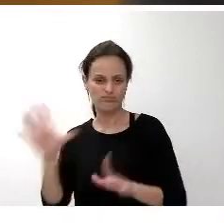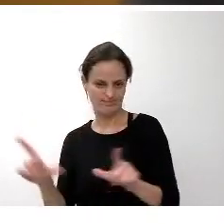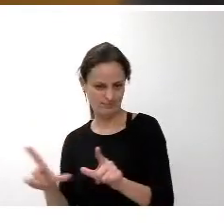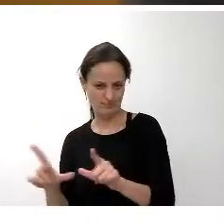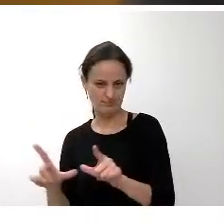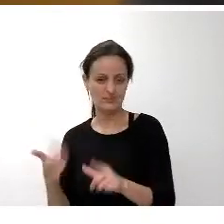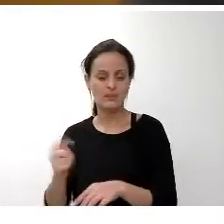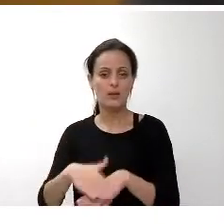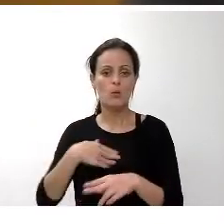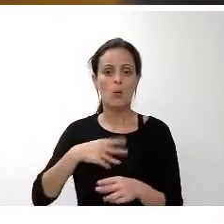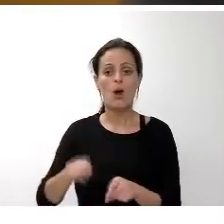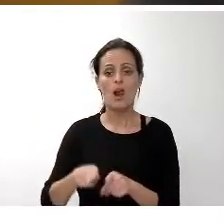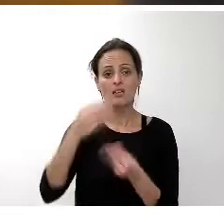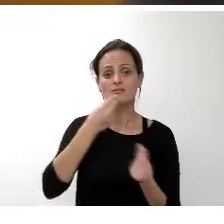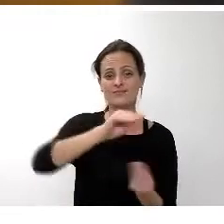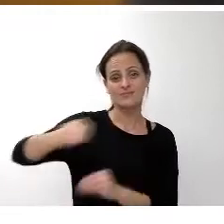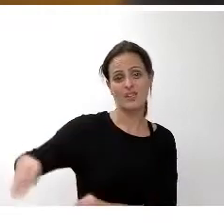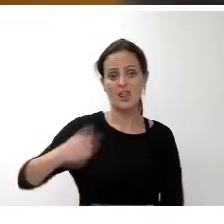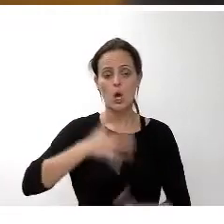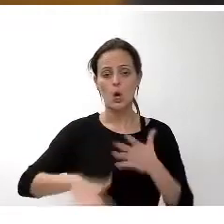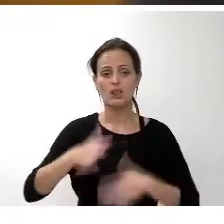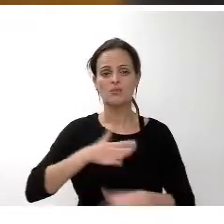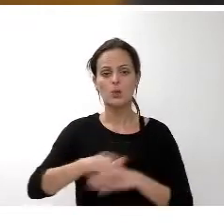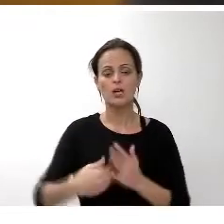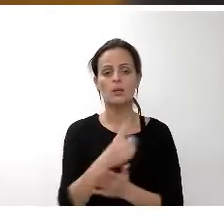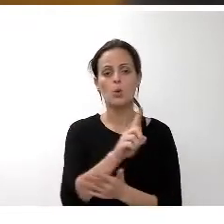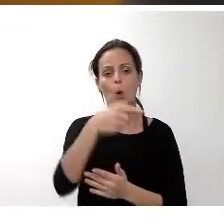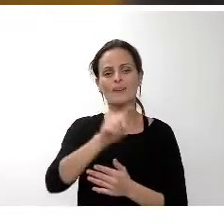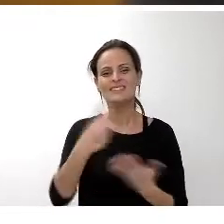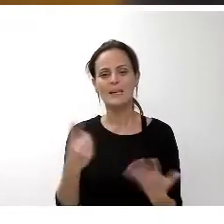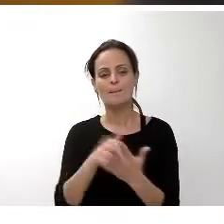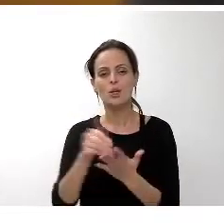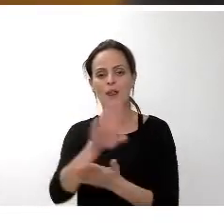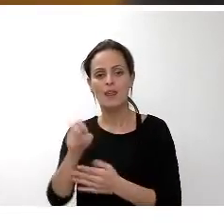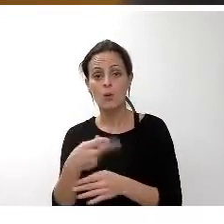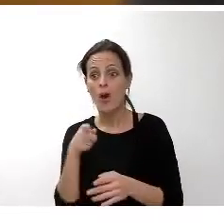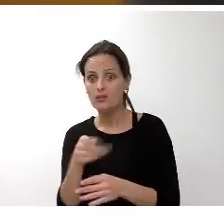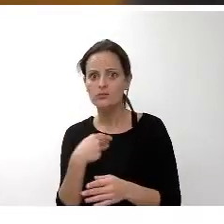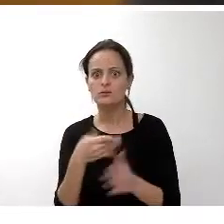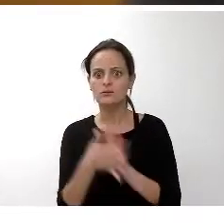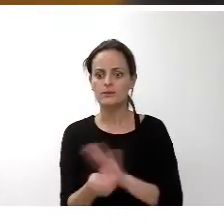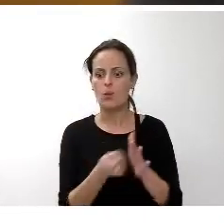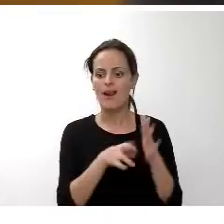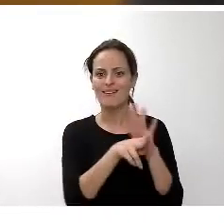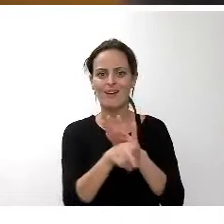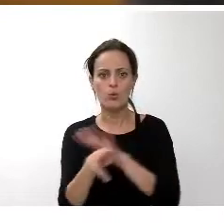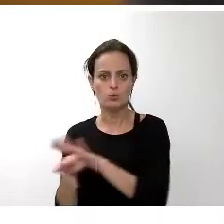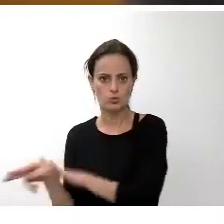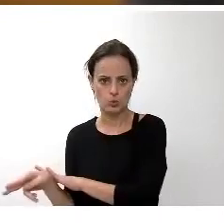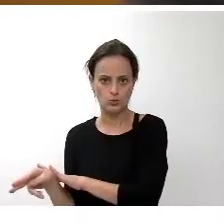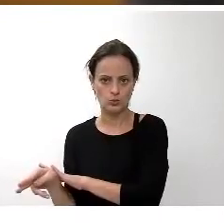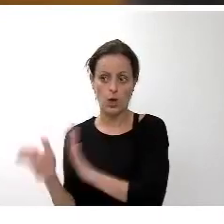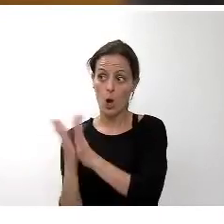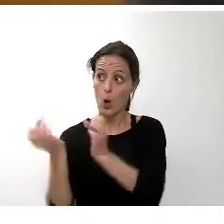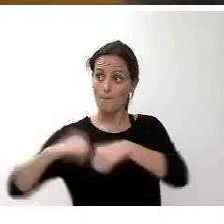con algo más de 1,6 millones de euros estos son recursos que se van a conveniar tanto con la Universidad